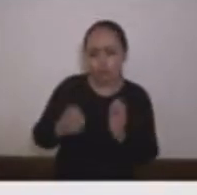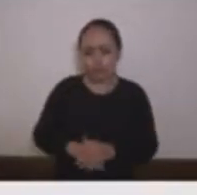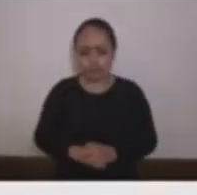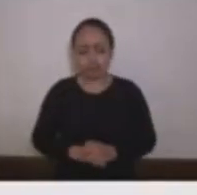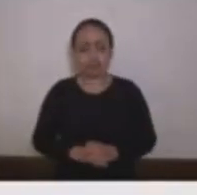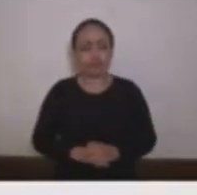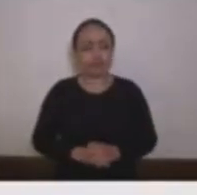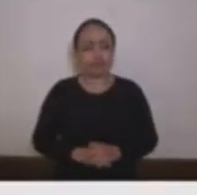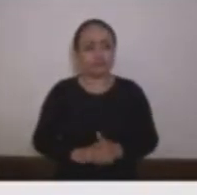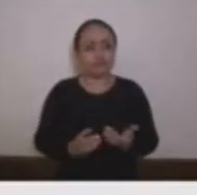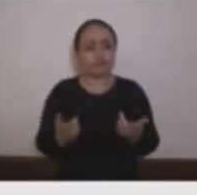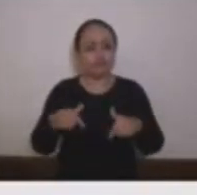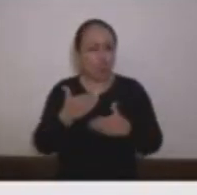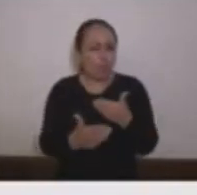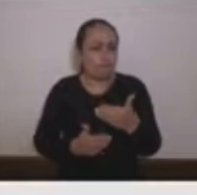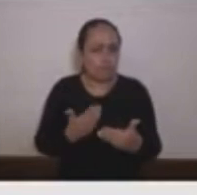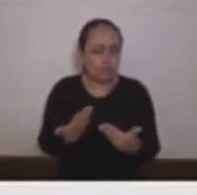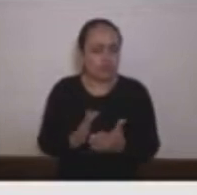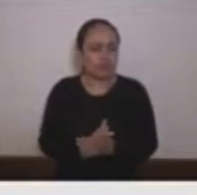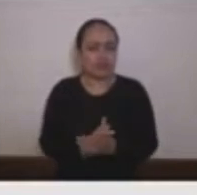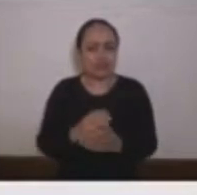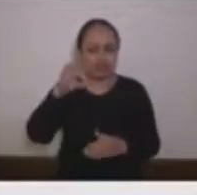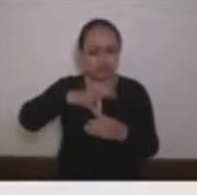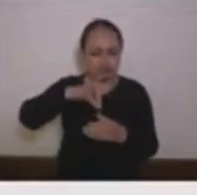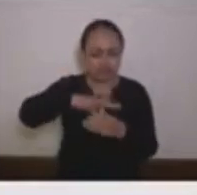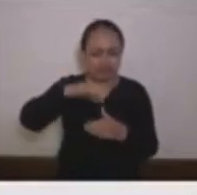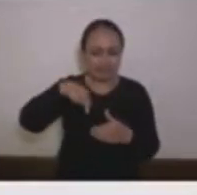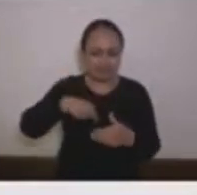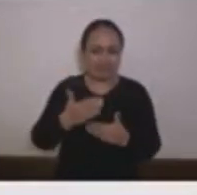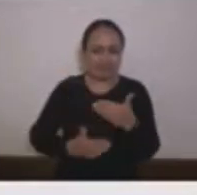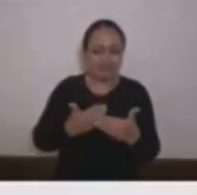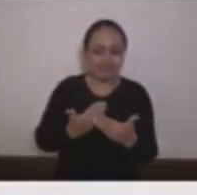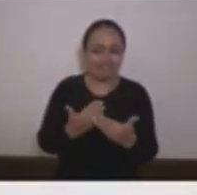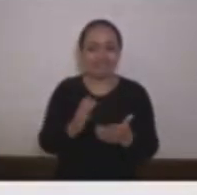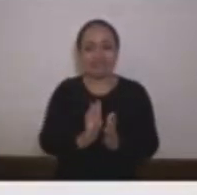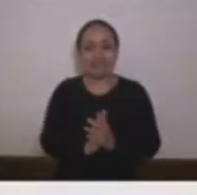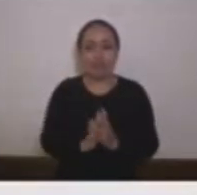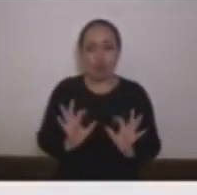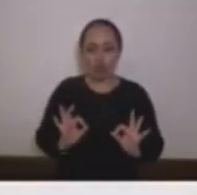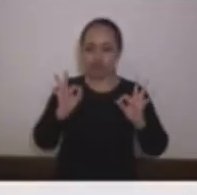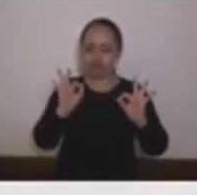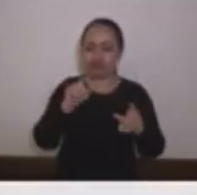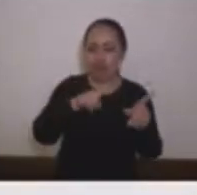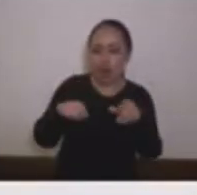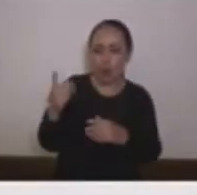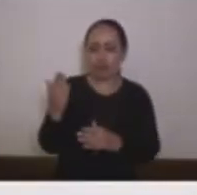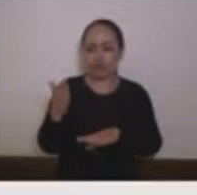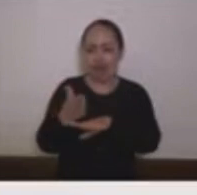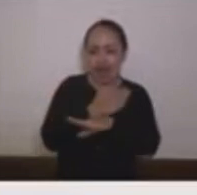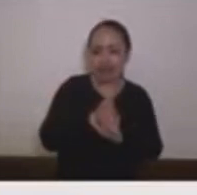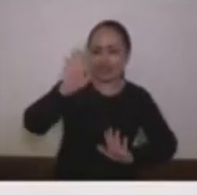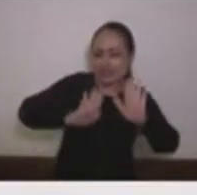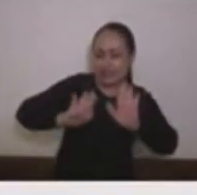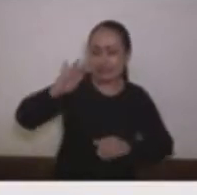lamentablemente este proceso de elección de Contralor se caracterizó por la ausencia de garantías en favor de los aspirantes estuvo